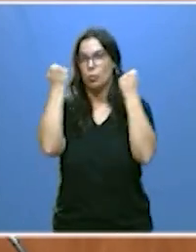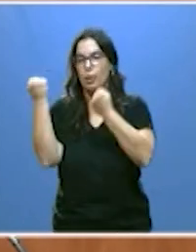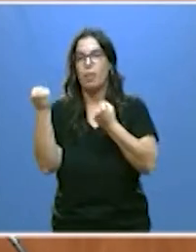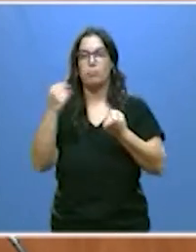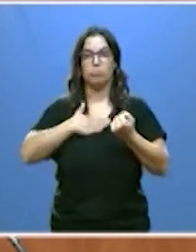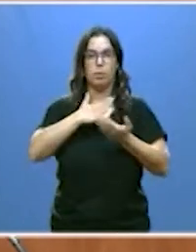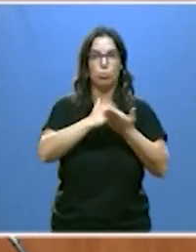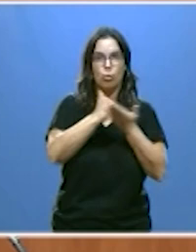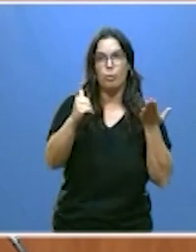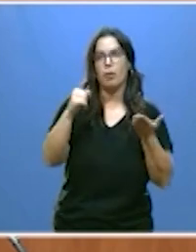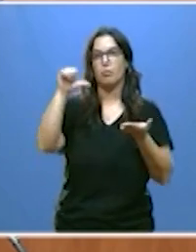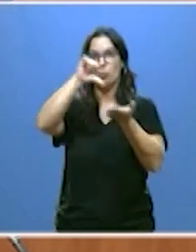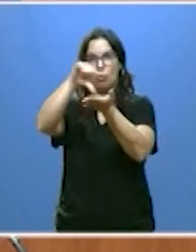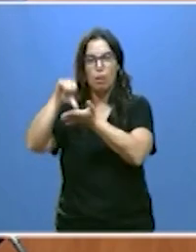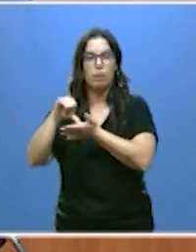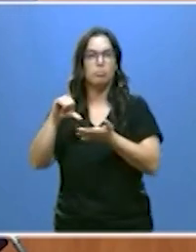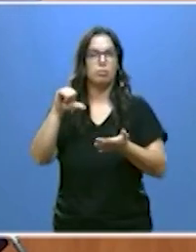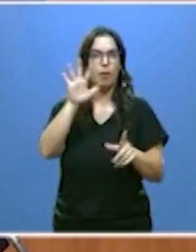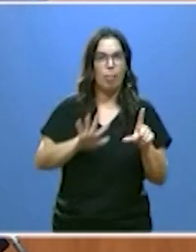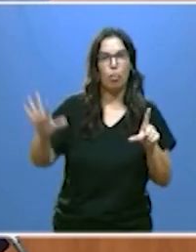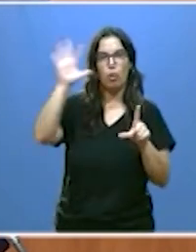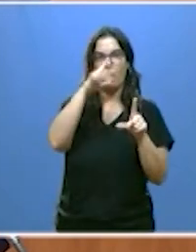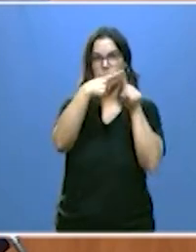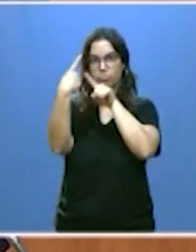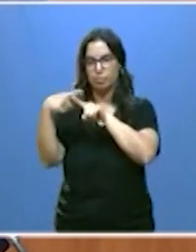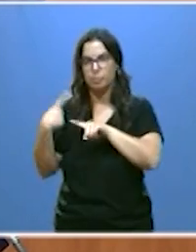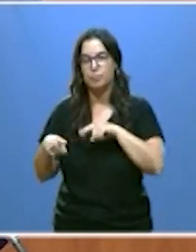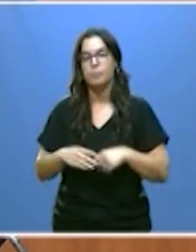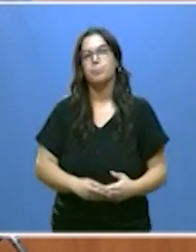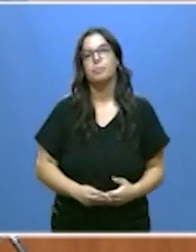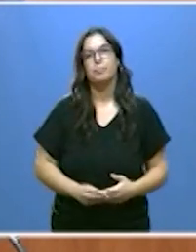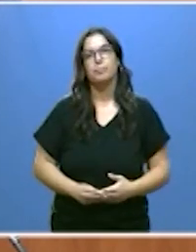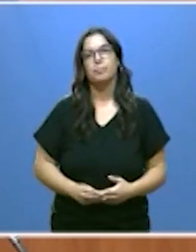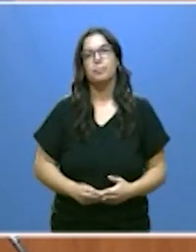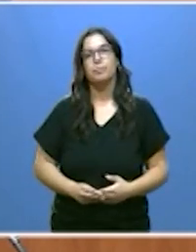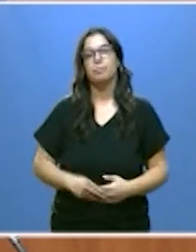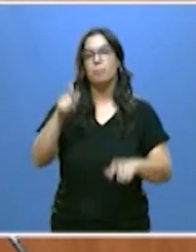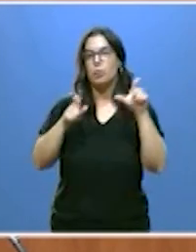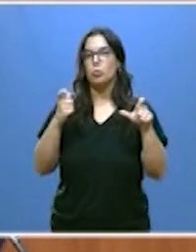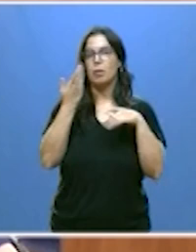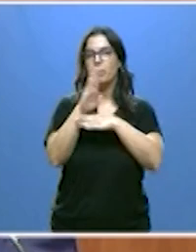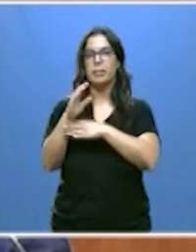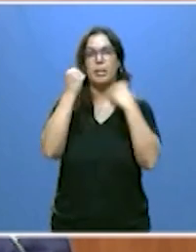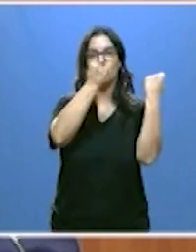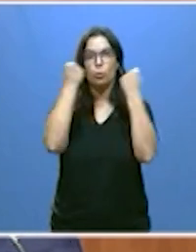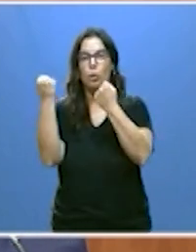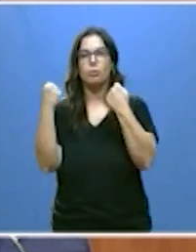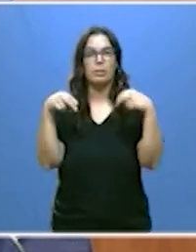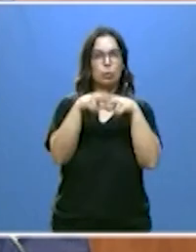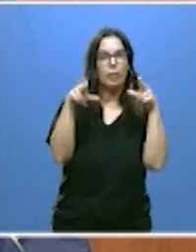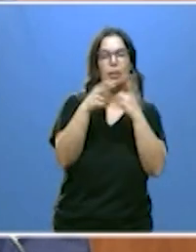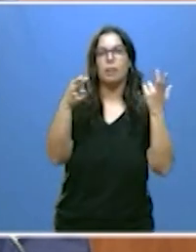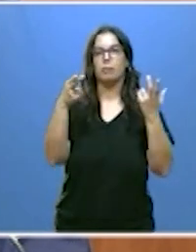autonómicas, locales, nacionales, representación institucional, social y económico que hoy nos